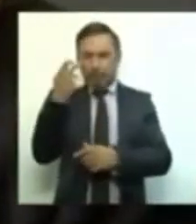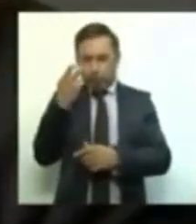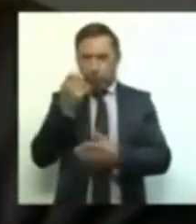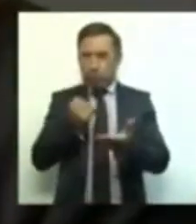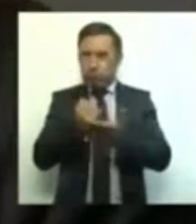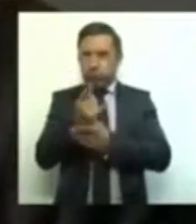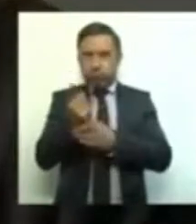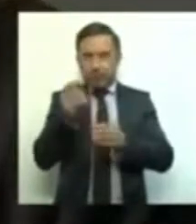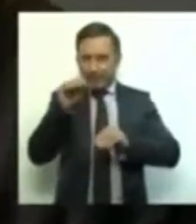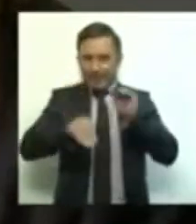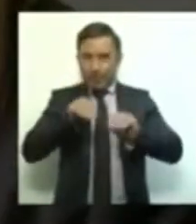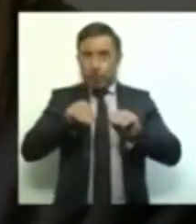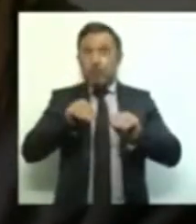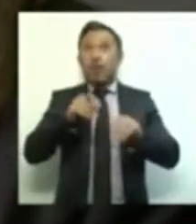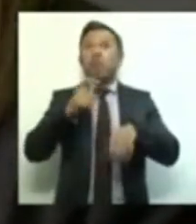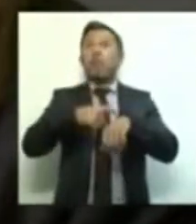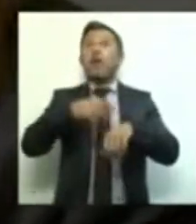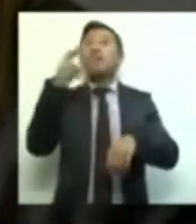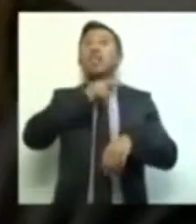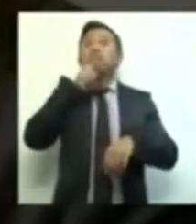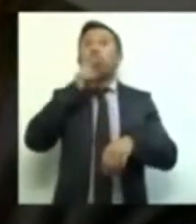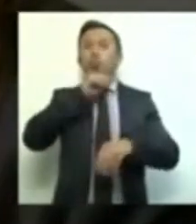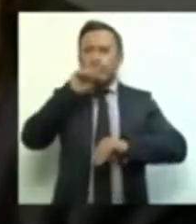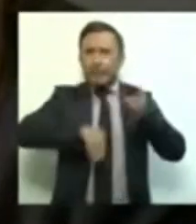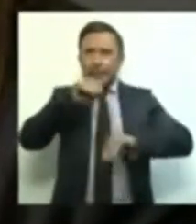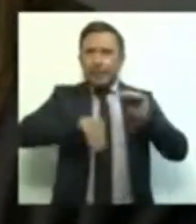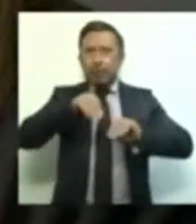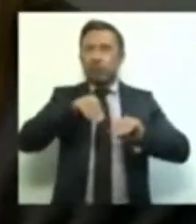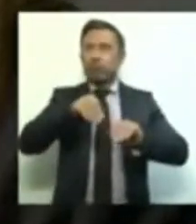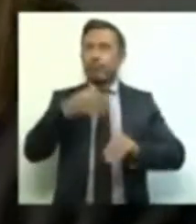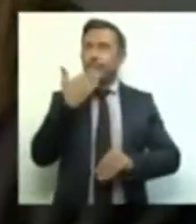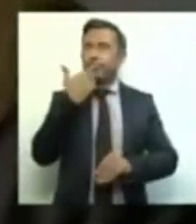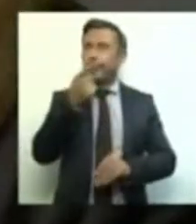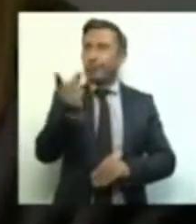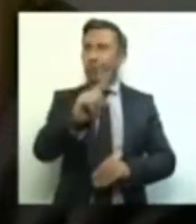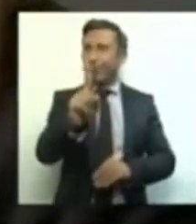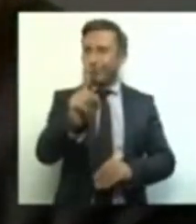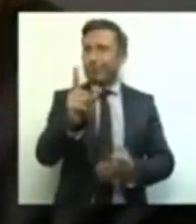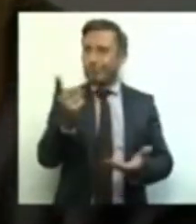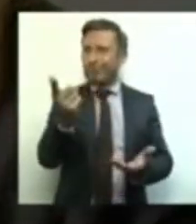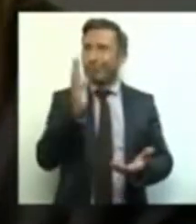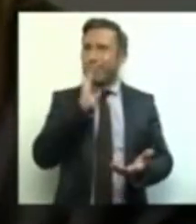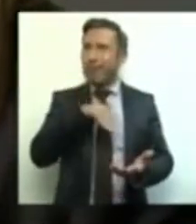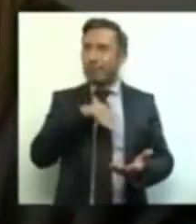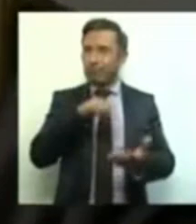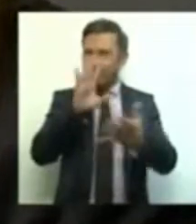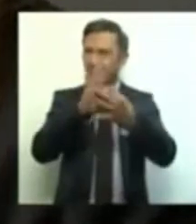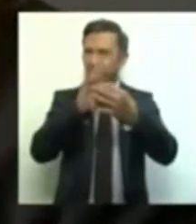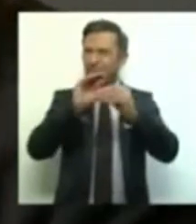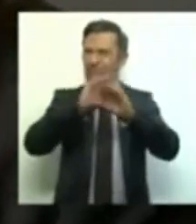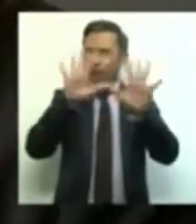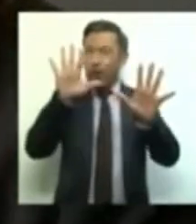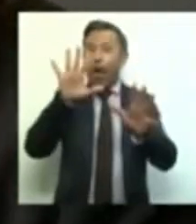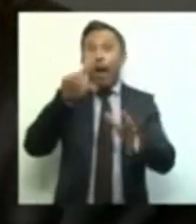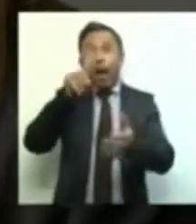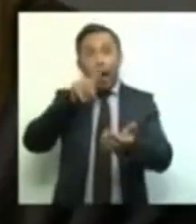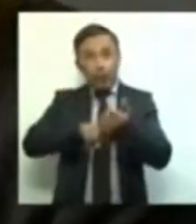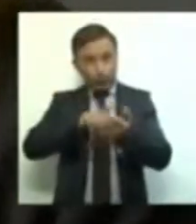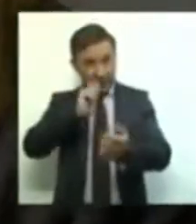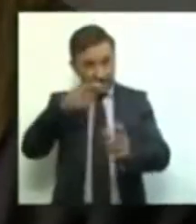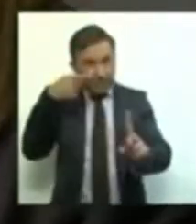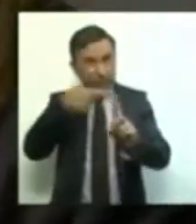son malas consejeras y seamos claros, esto es un asunto político, no de corrupción.